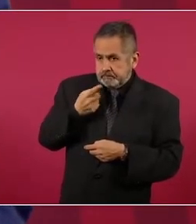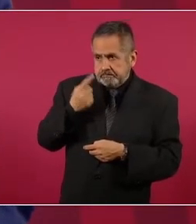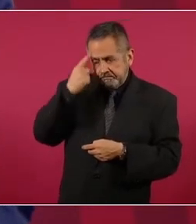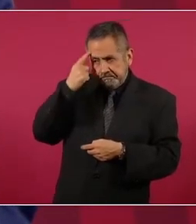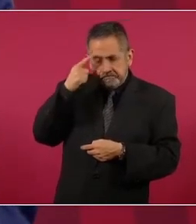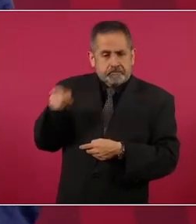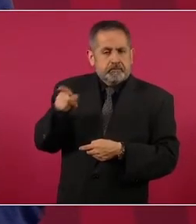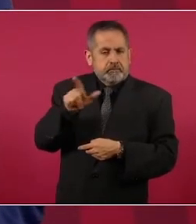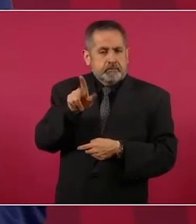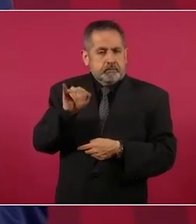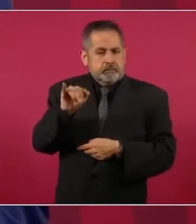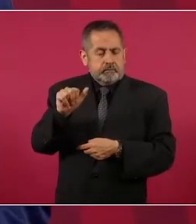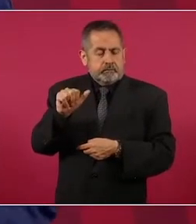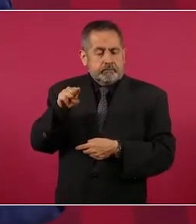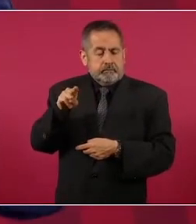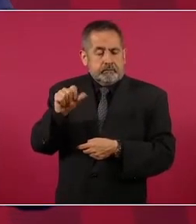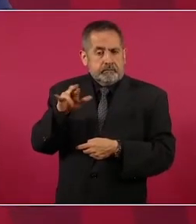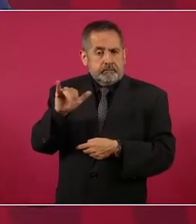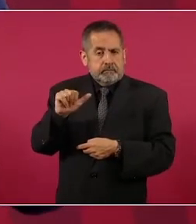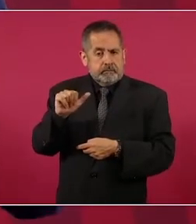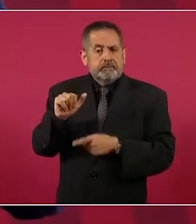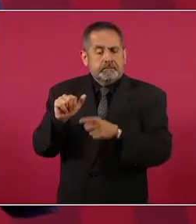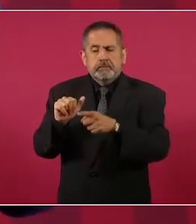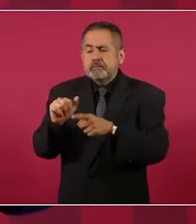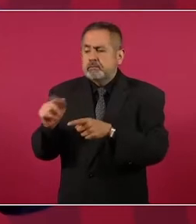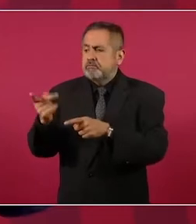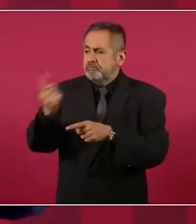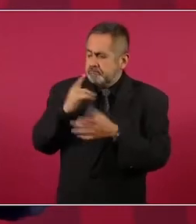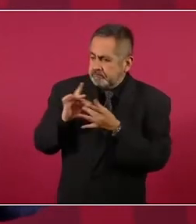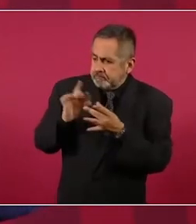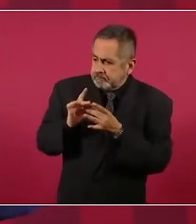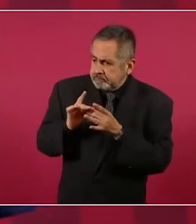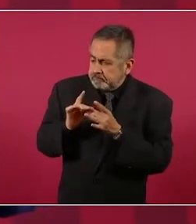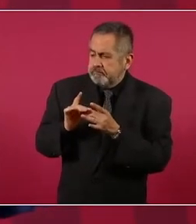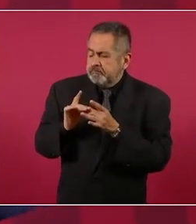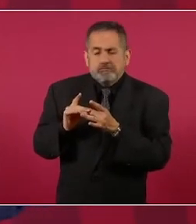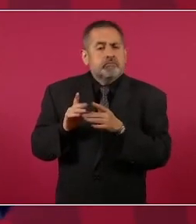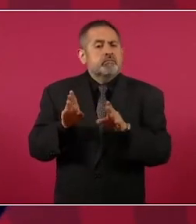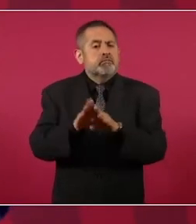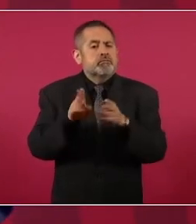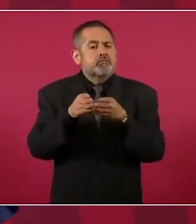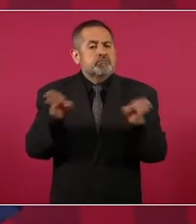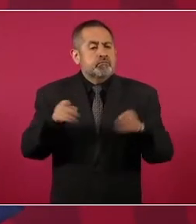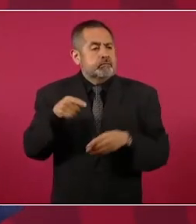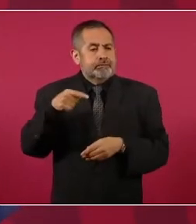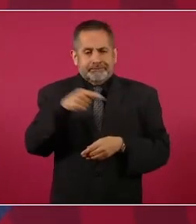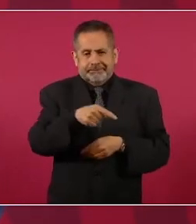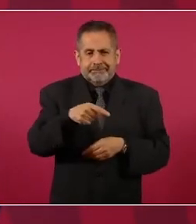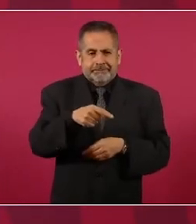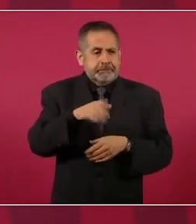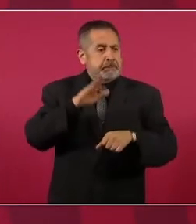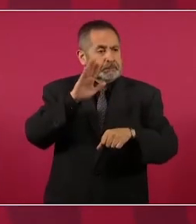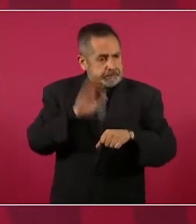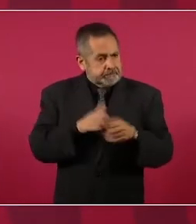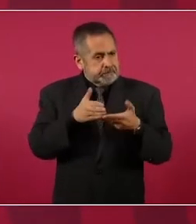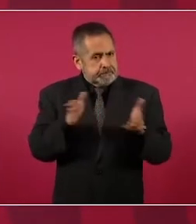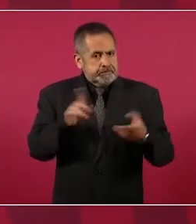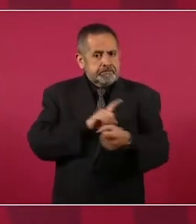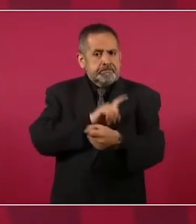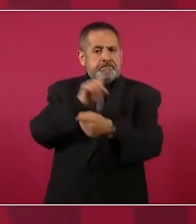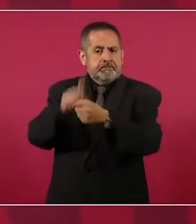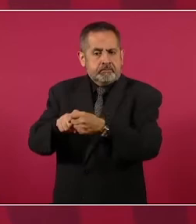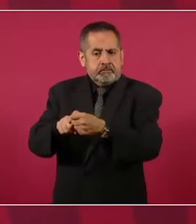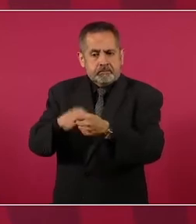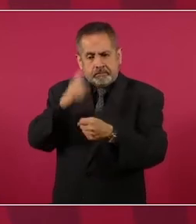Luisa María Alcalde, de cómo ampliar este servicio de